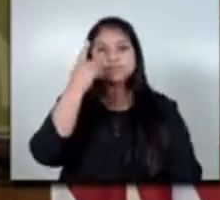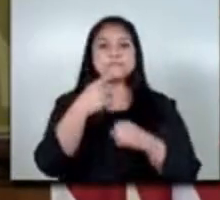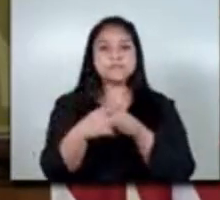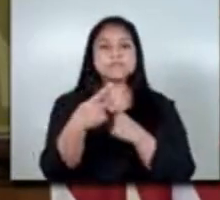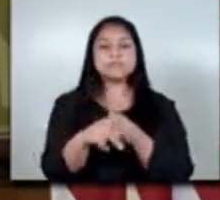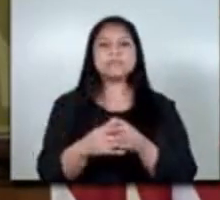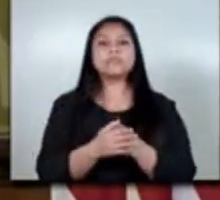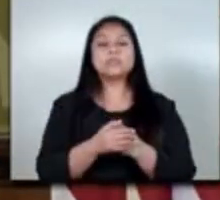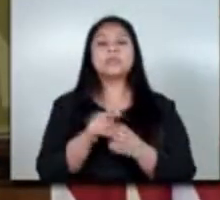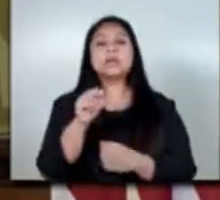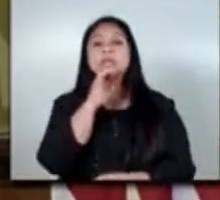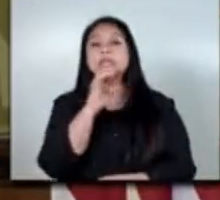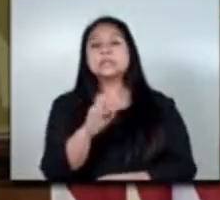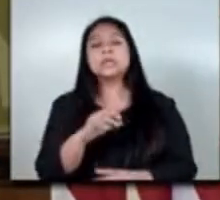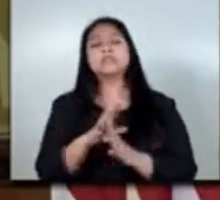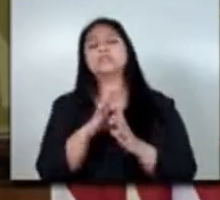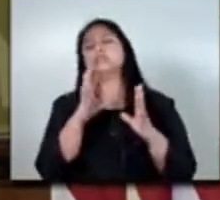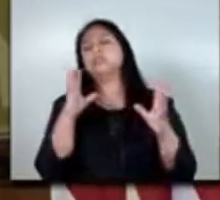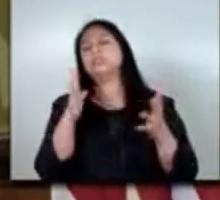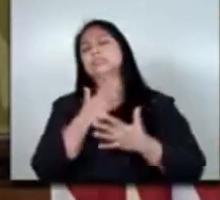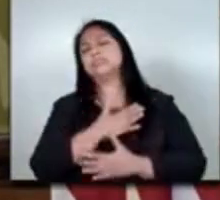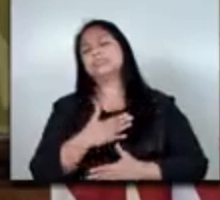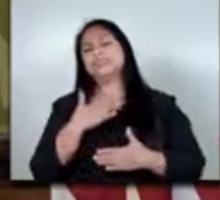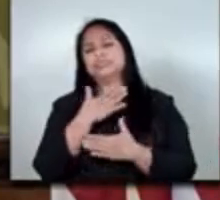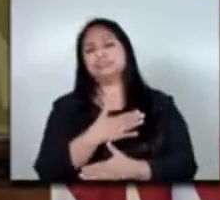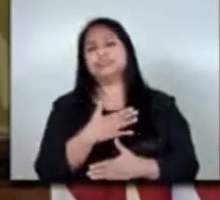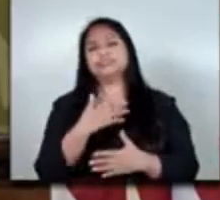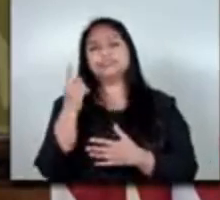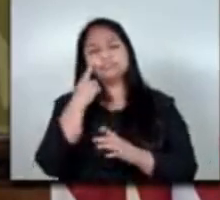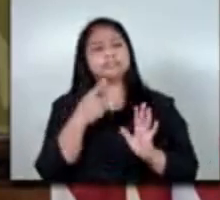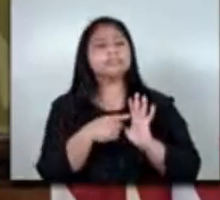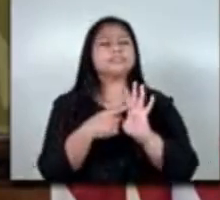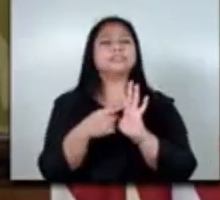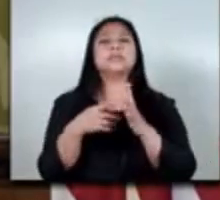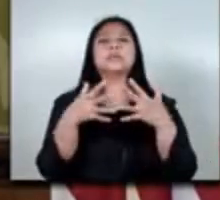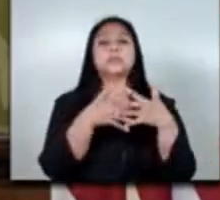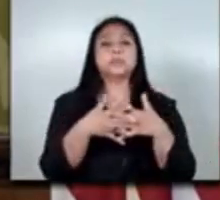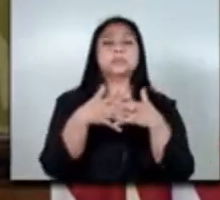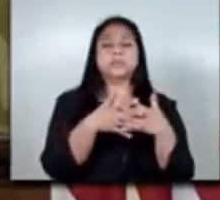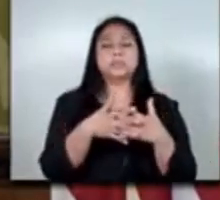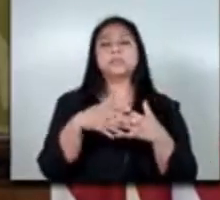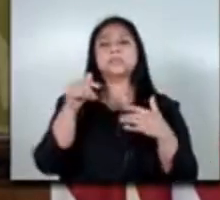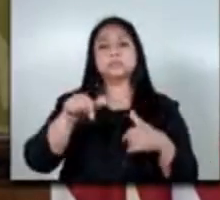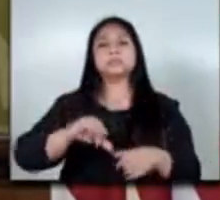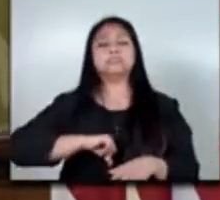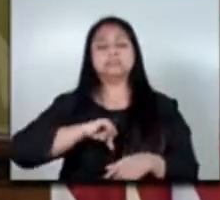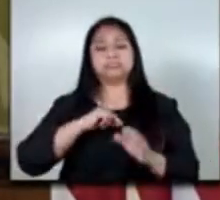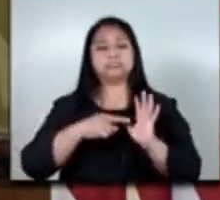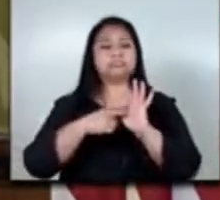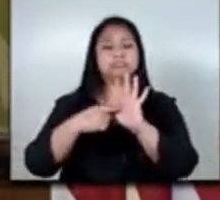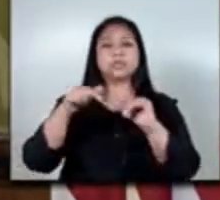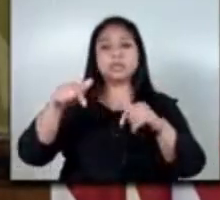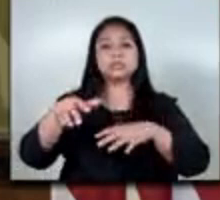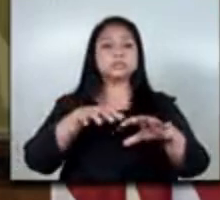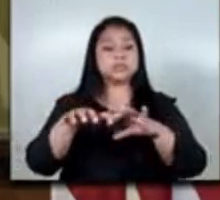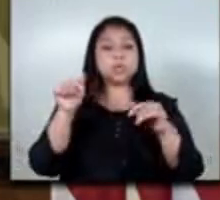es un enorme placer para mí por representar el gobierno de estados unidos en este evento del día de